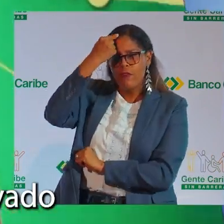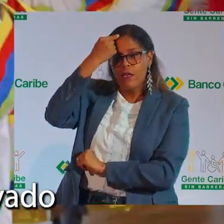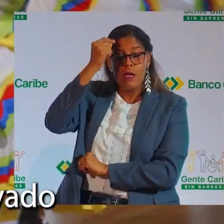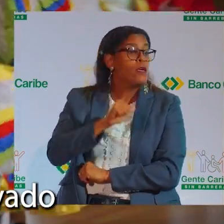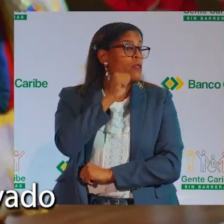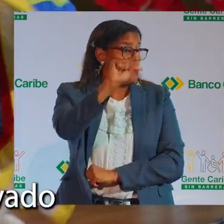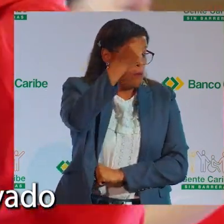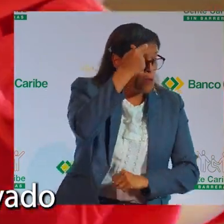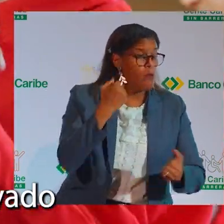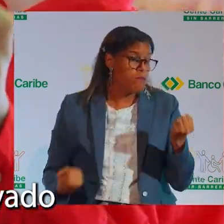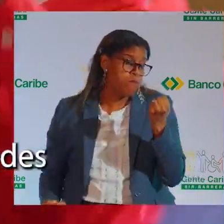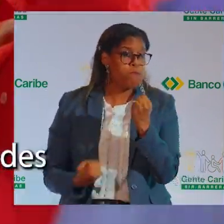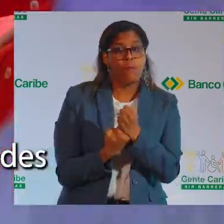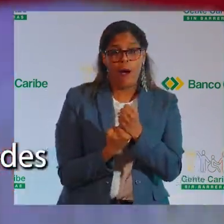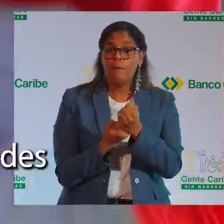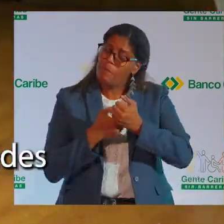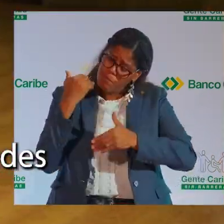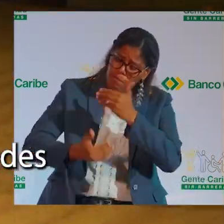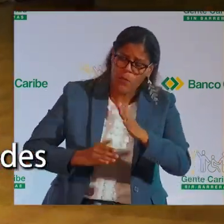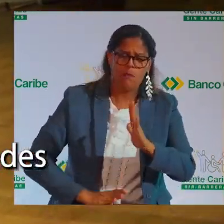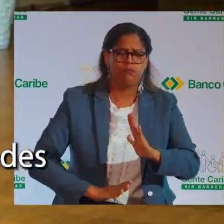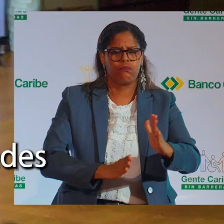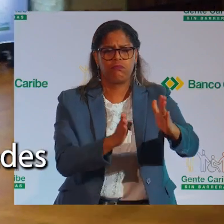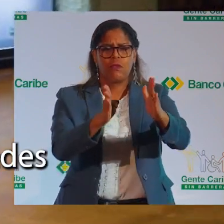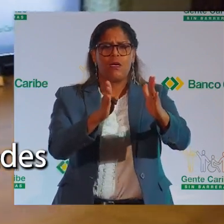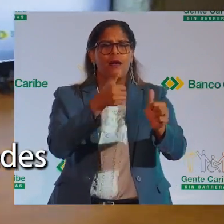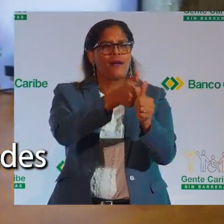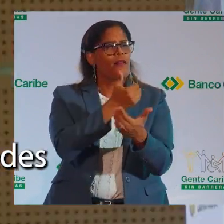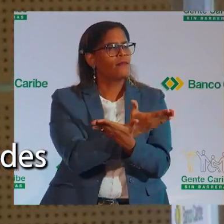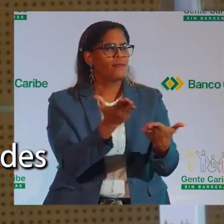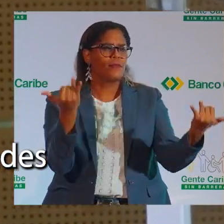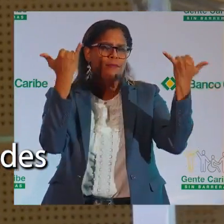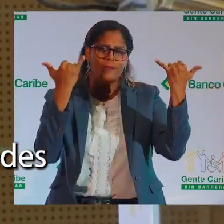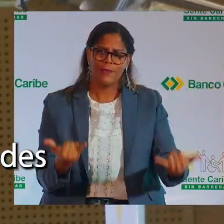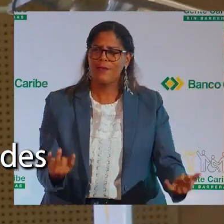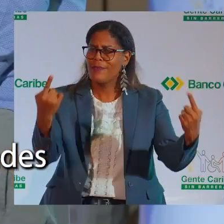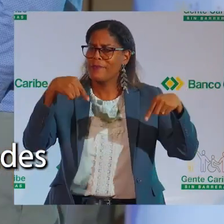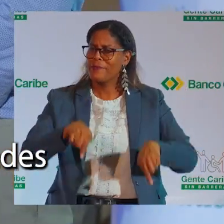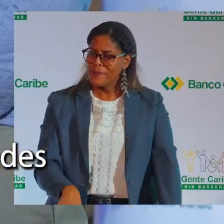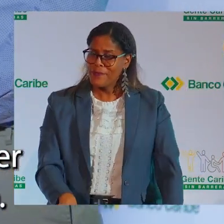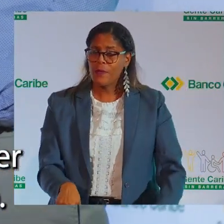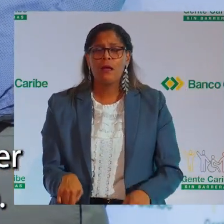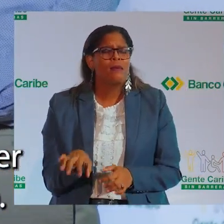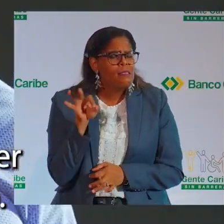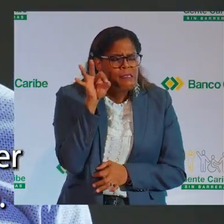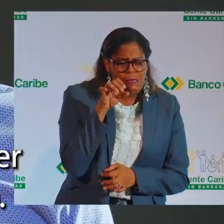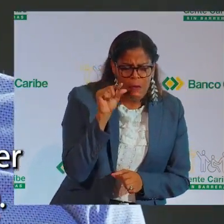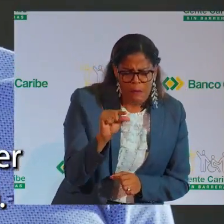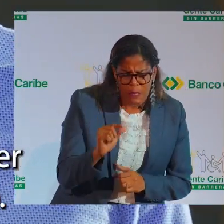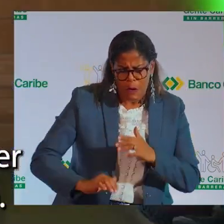y no gubernamentales que nos han apoyado en este trayecto, hasta cada uno de ustedes hoy aquí, quienes con pequeñas o grandes